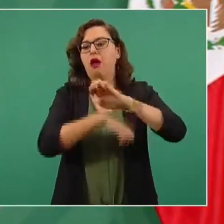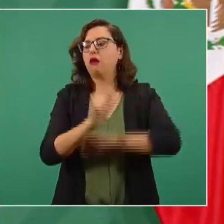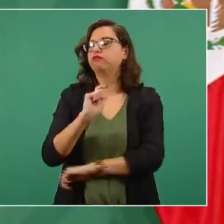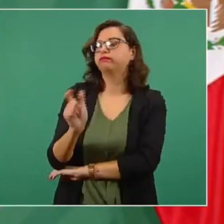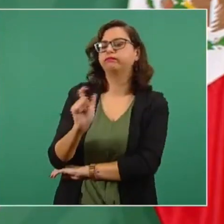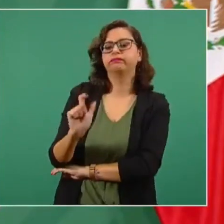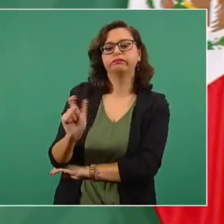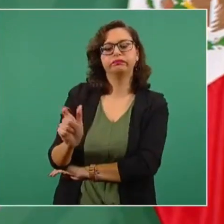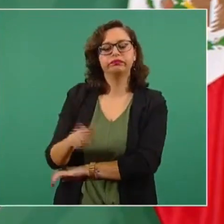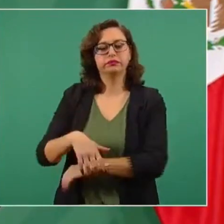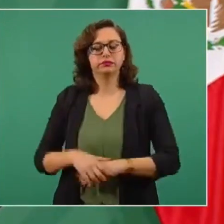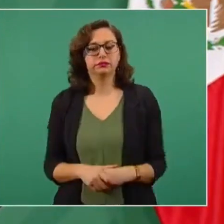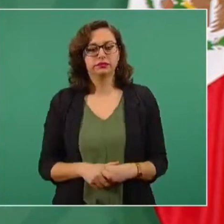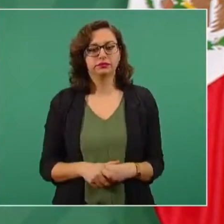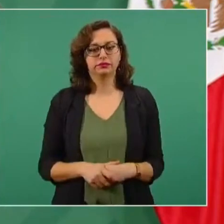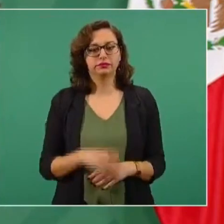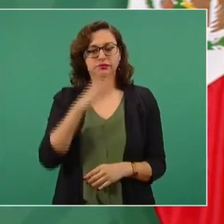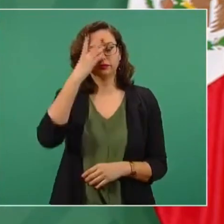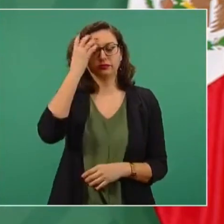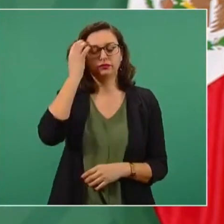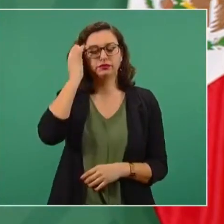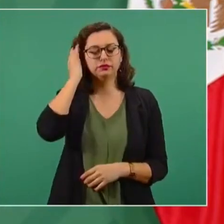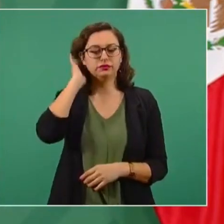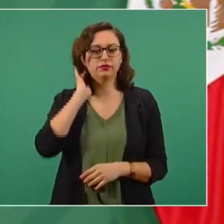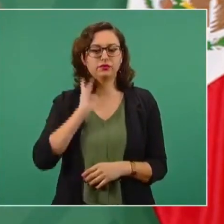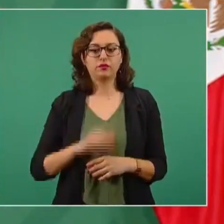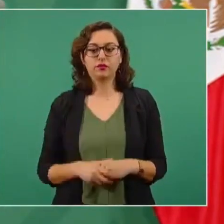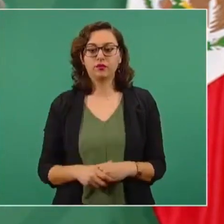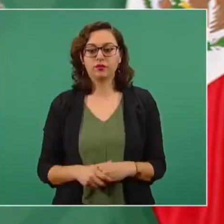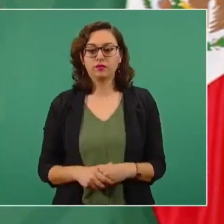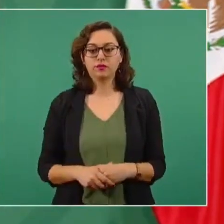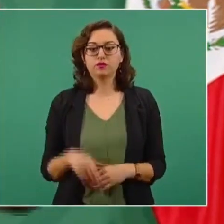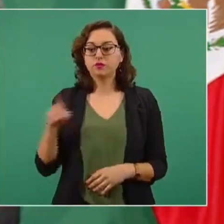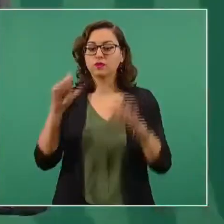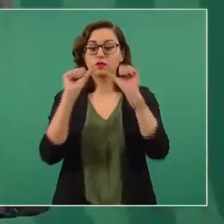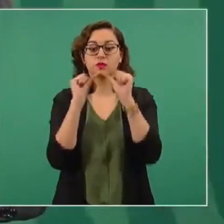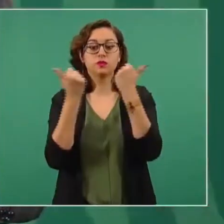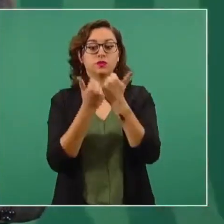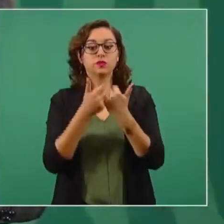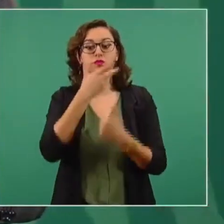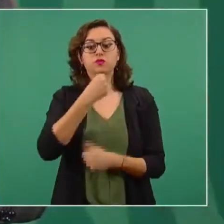la asociación de Claudio X. González,